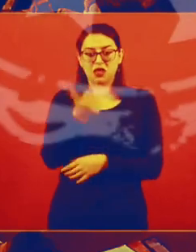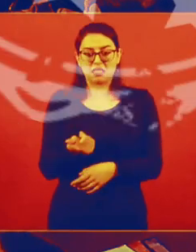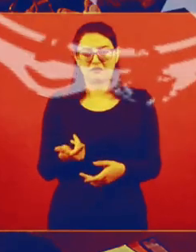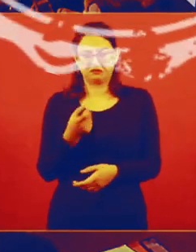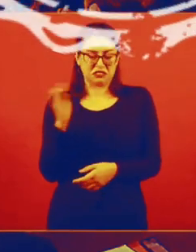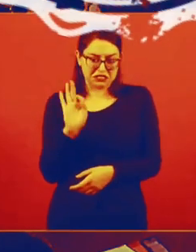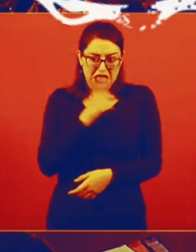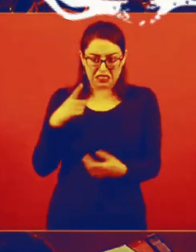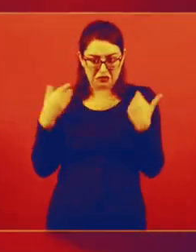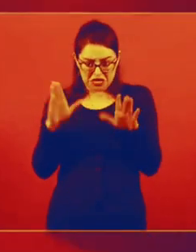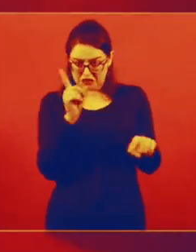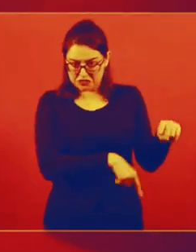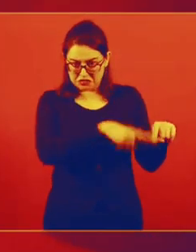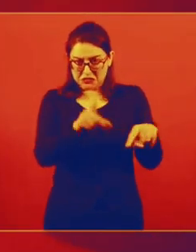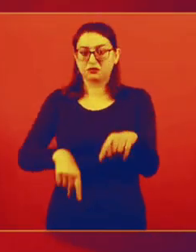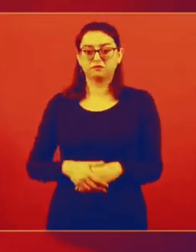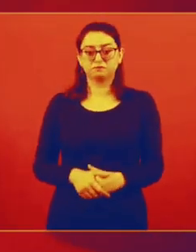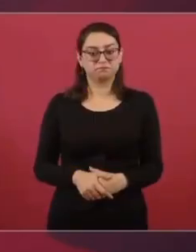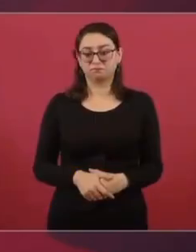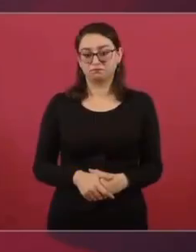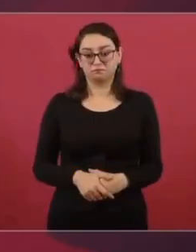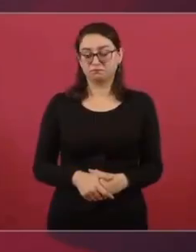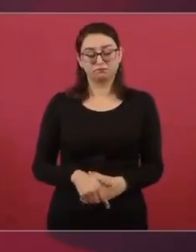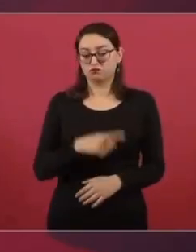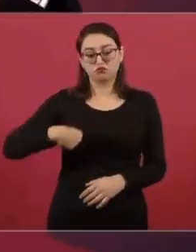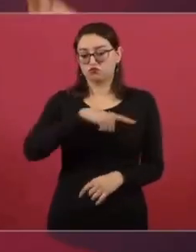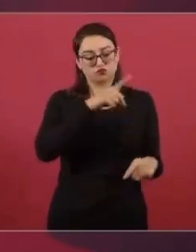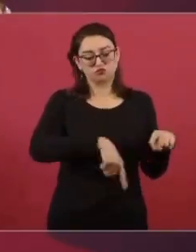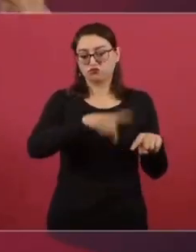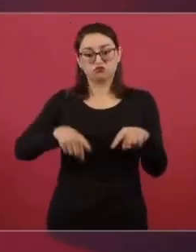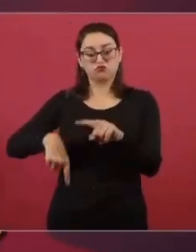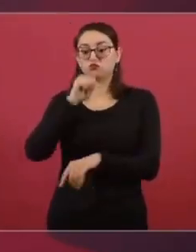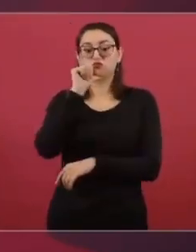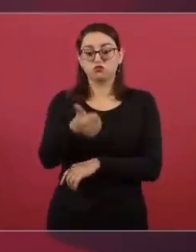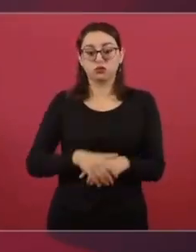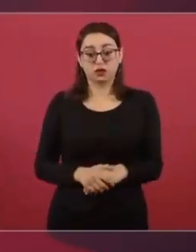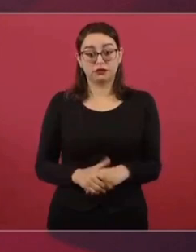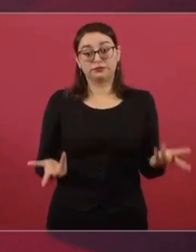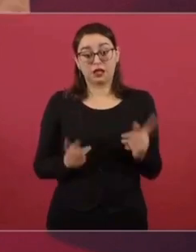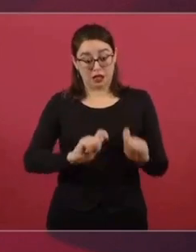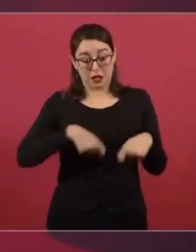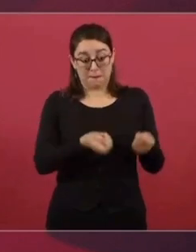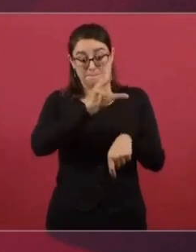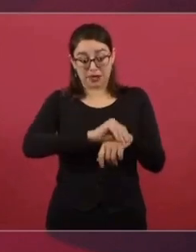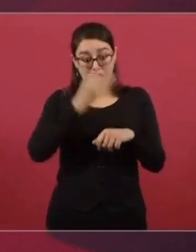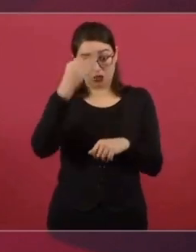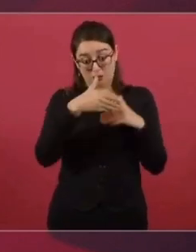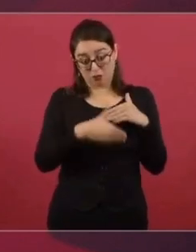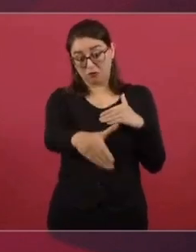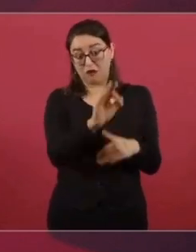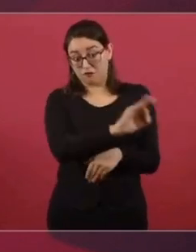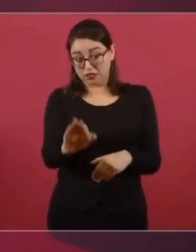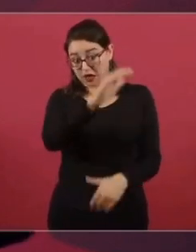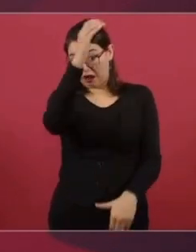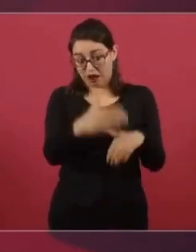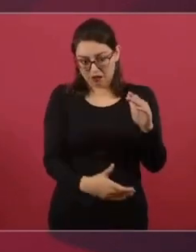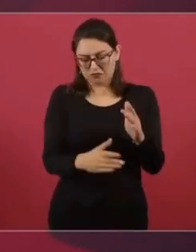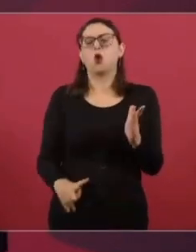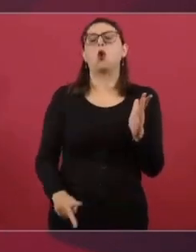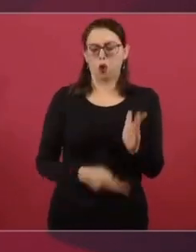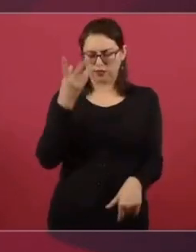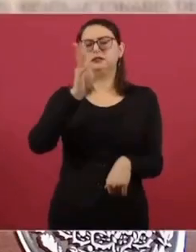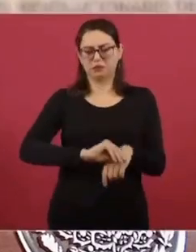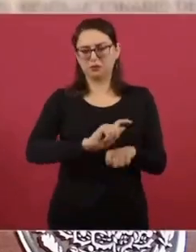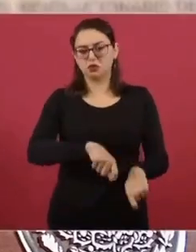No vamos nosotros a modificar ninguna concesión. Y si se vencen las concesiones, se van a renovar. No vamos a